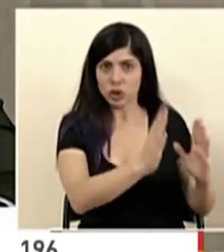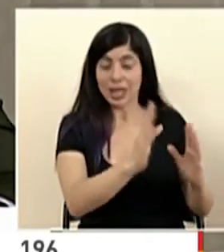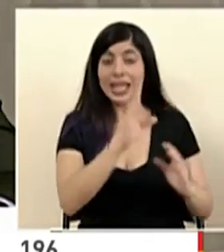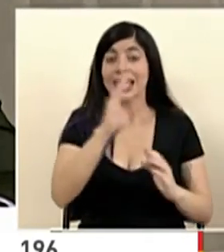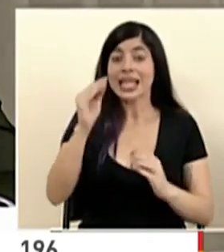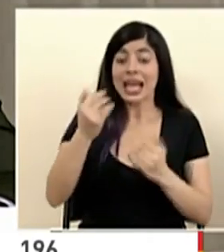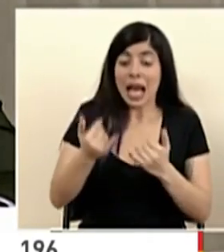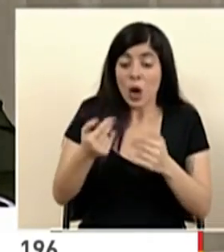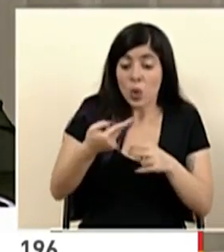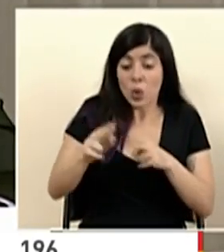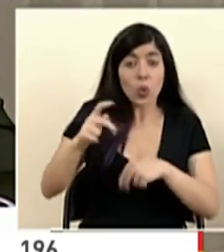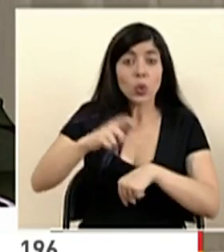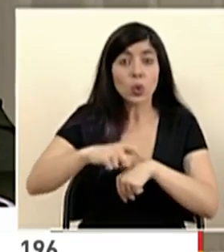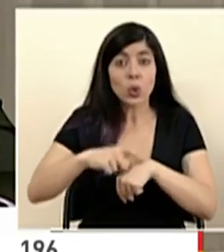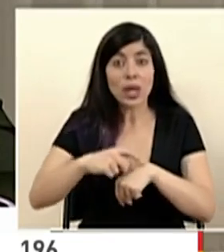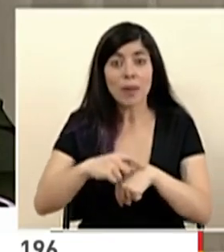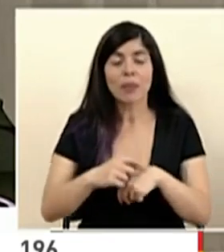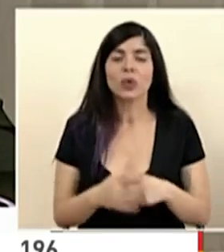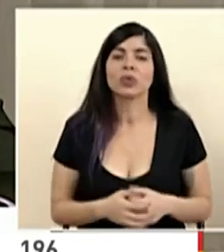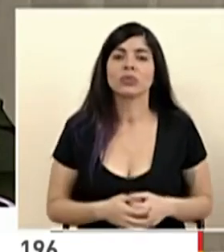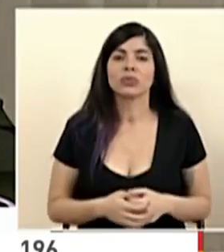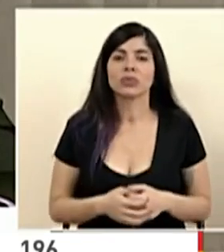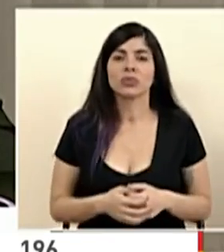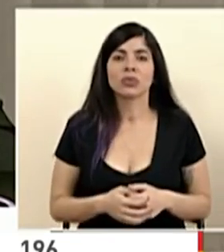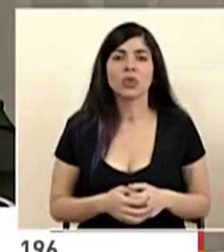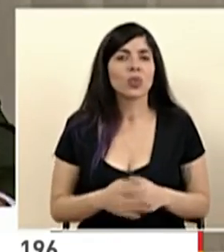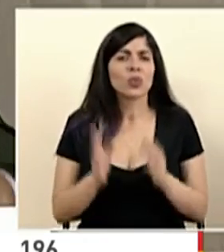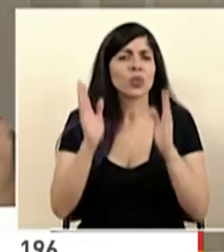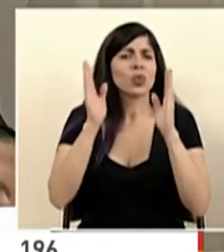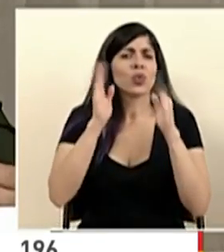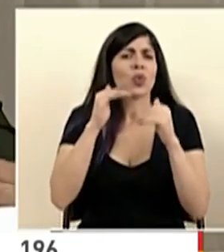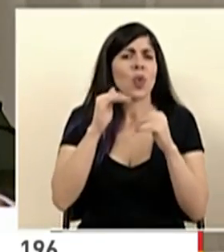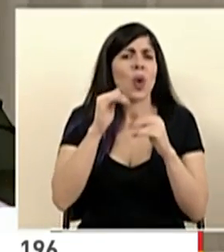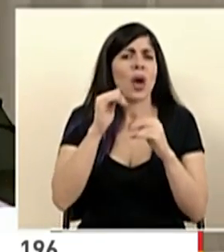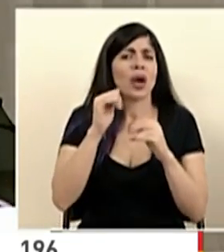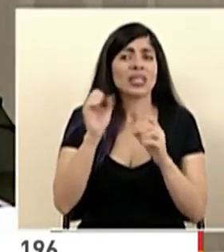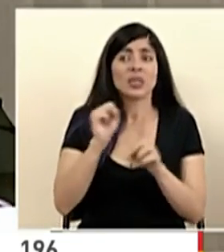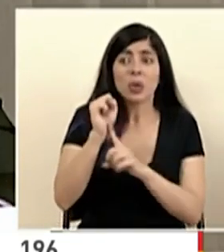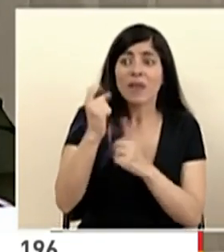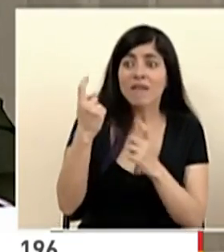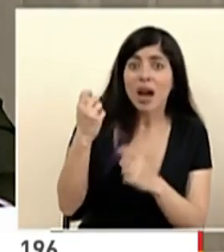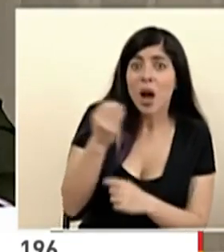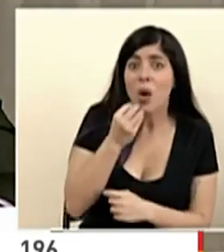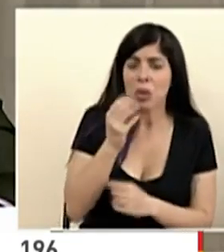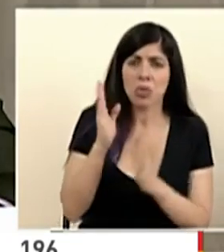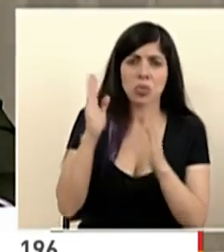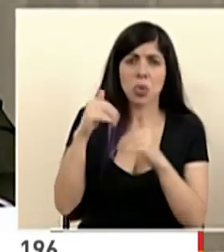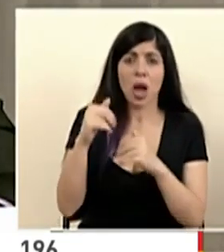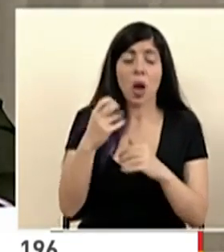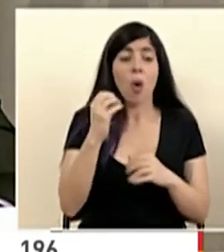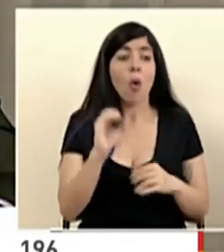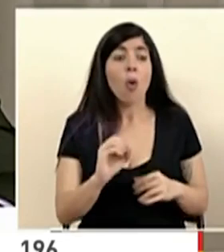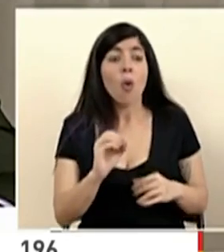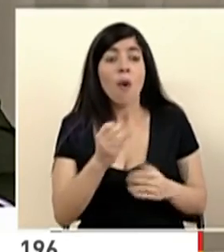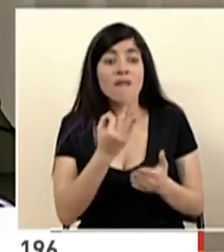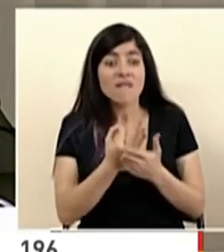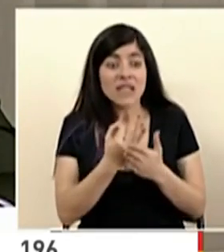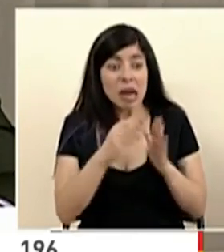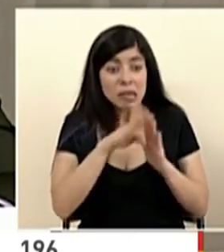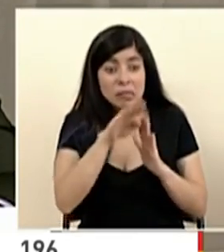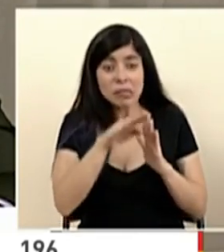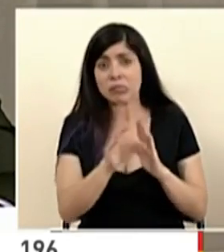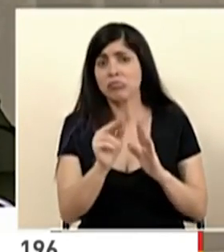el plazo inmediato no hay una situación ni de desabasto, ni de inestabilidad en nuestras